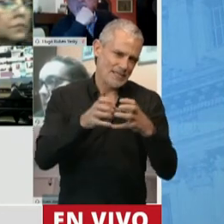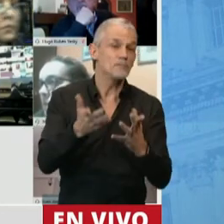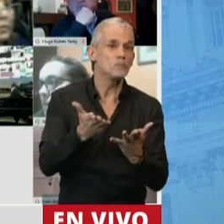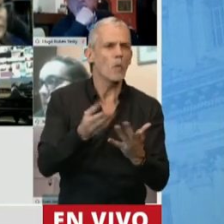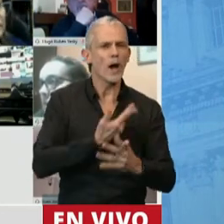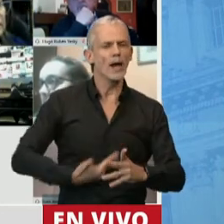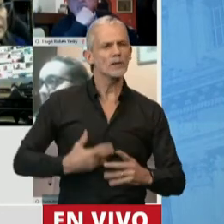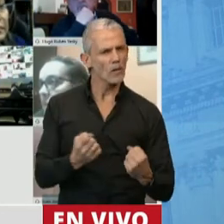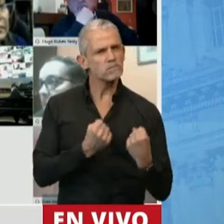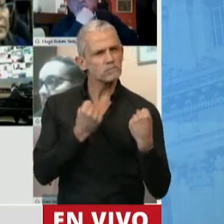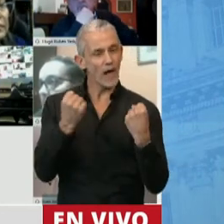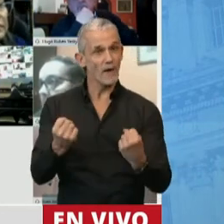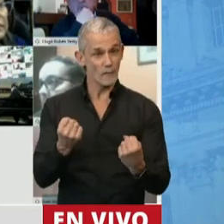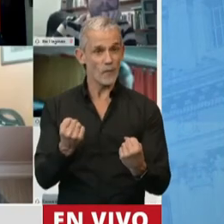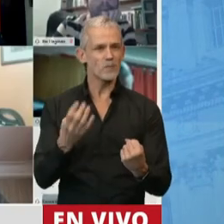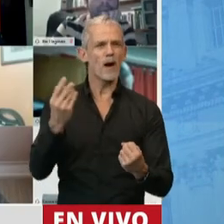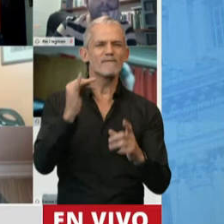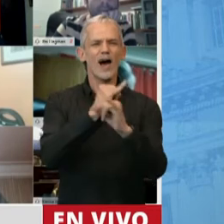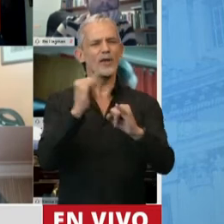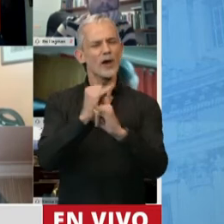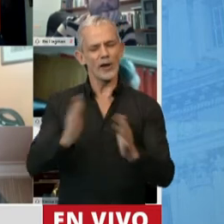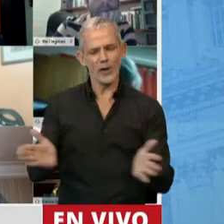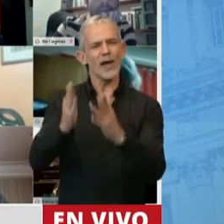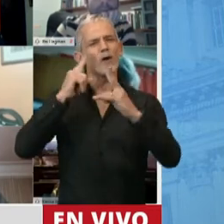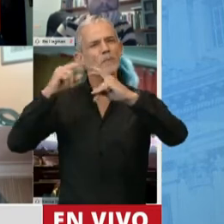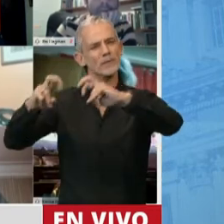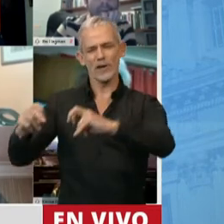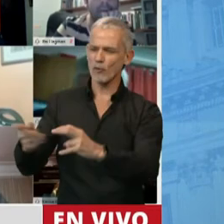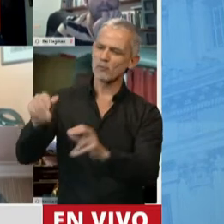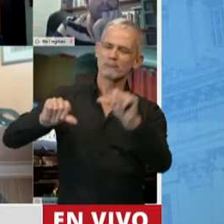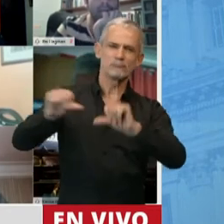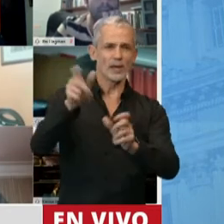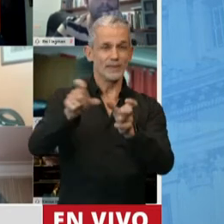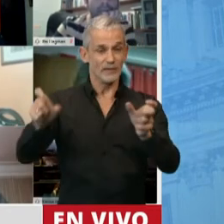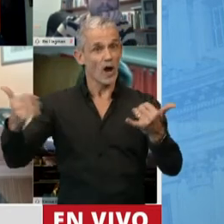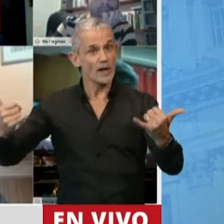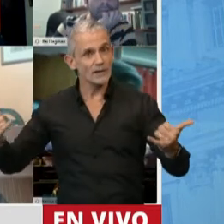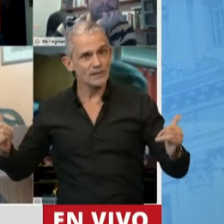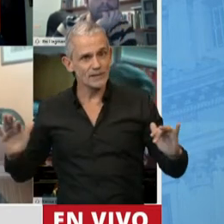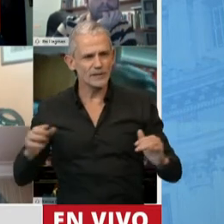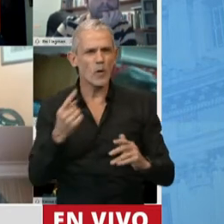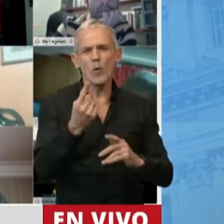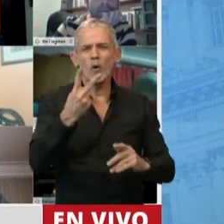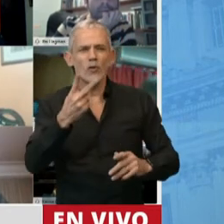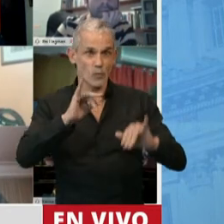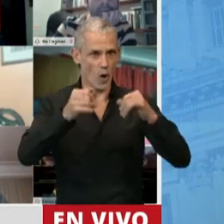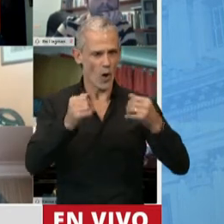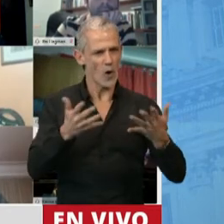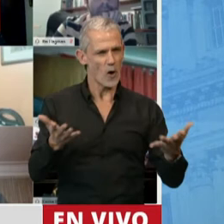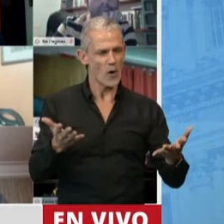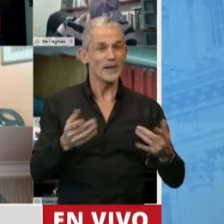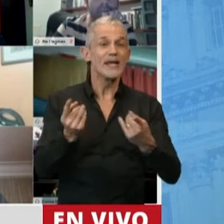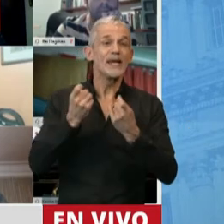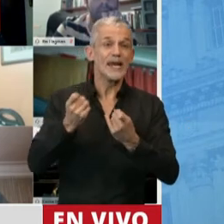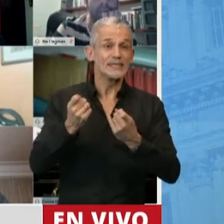el Estado hizo un gran esfuerzo para que hubiera ingenieros, investigadores, científicos, que son uno o dos jóvenes y